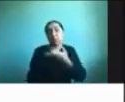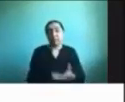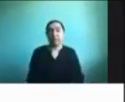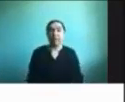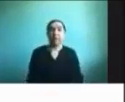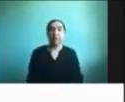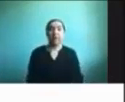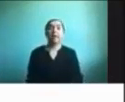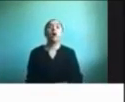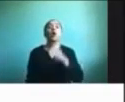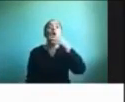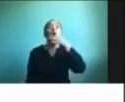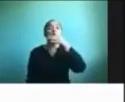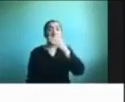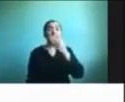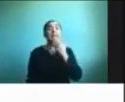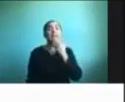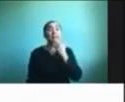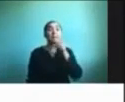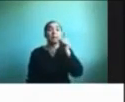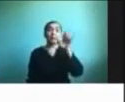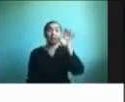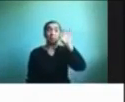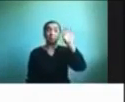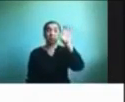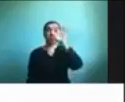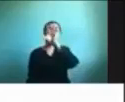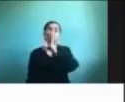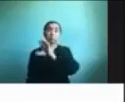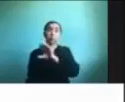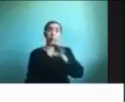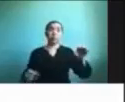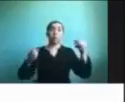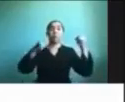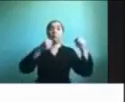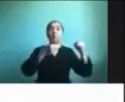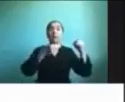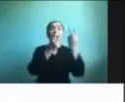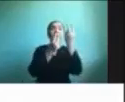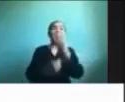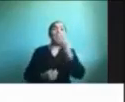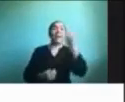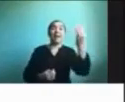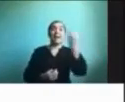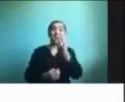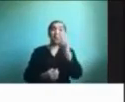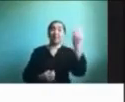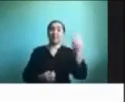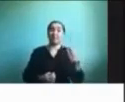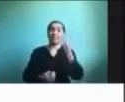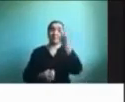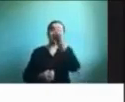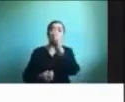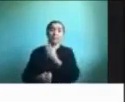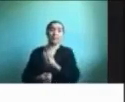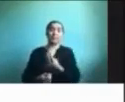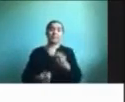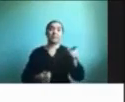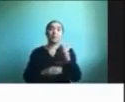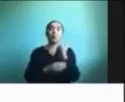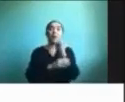contarles también que les vamos a dejar estos links que son de interés que creemos que pueden ser un aporte también en el área de la